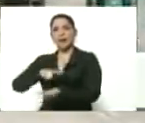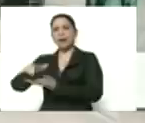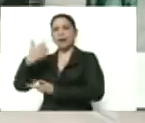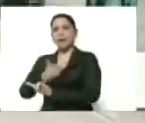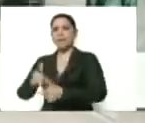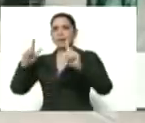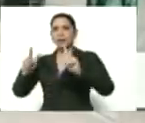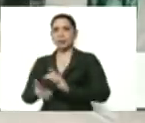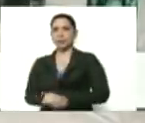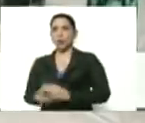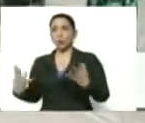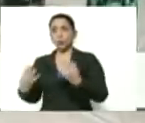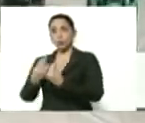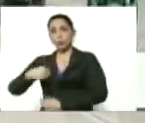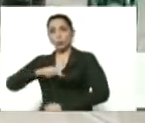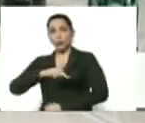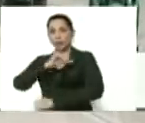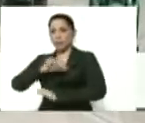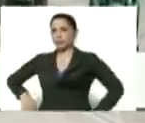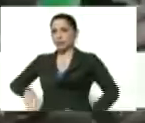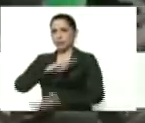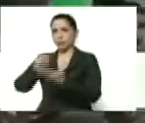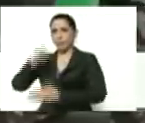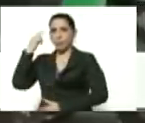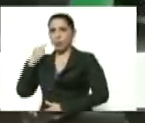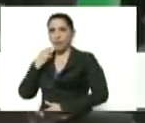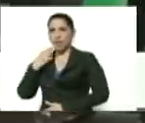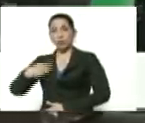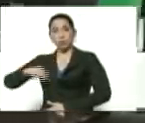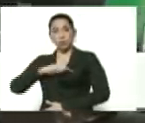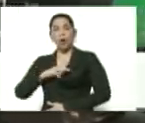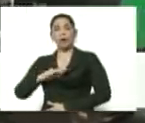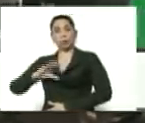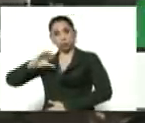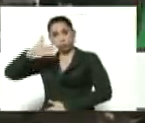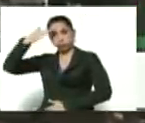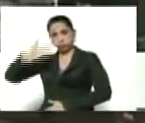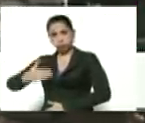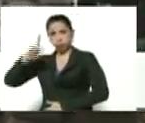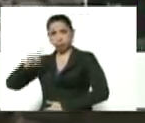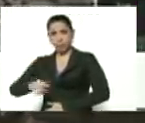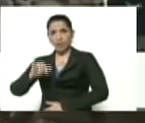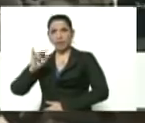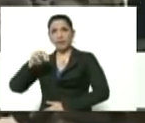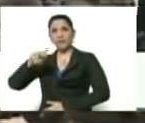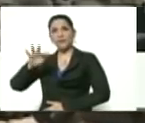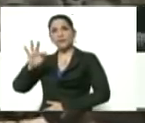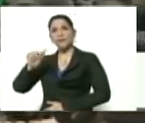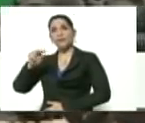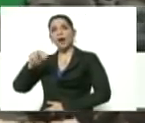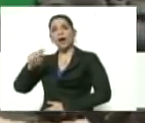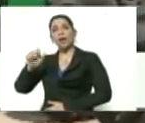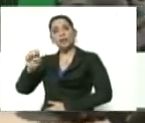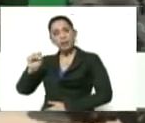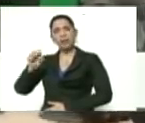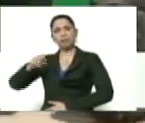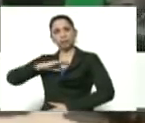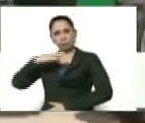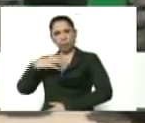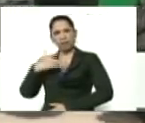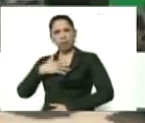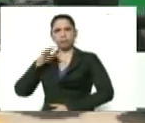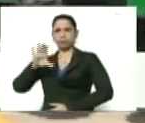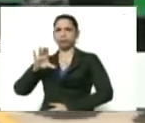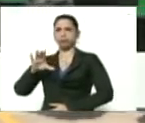junto a nuestra Fuerza Armada Nacional Bolivariana, nuestro general de división, infante, patriota, bolivariano, revolucionario,